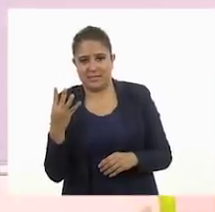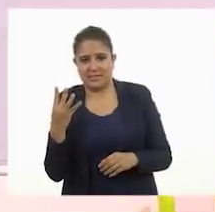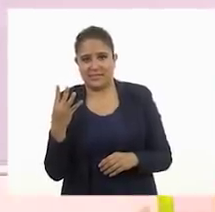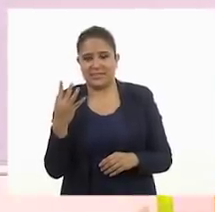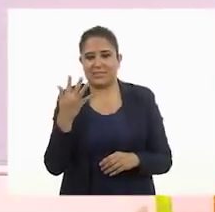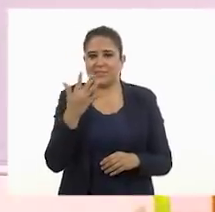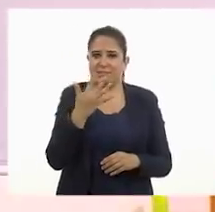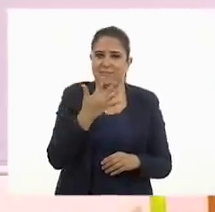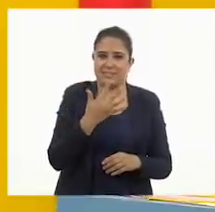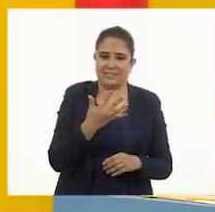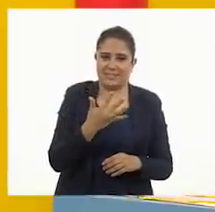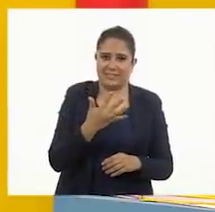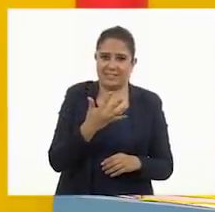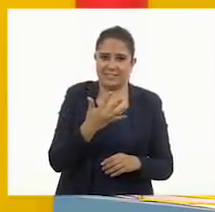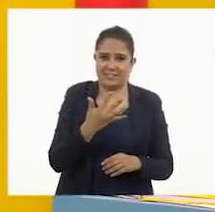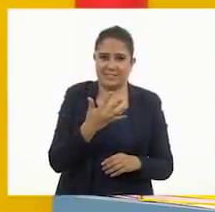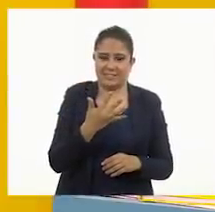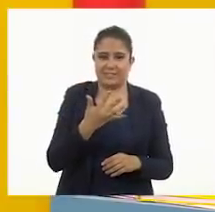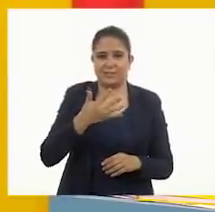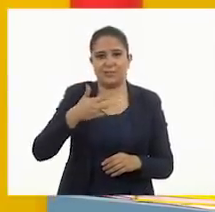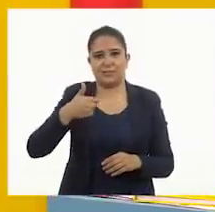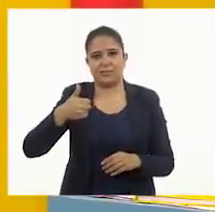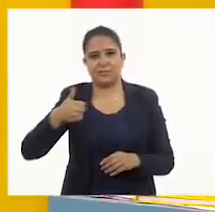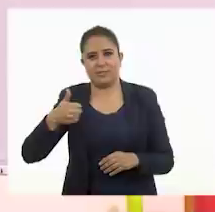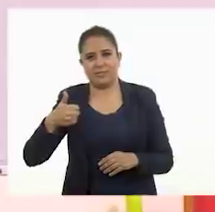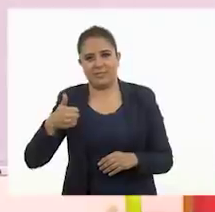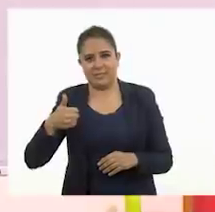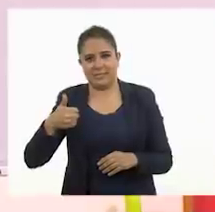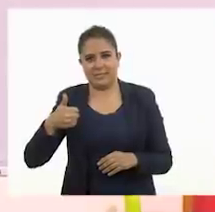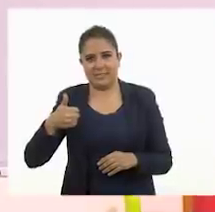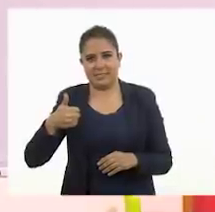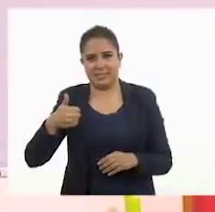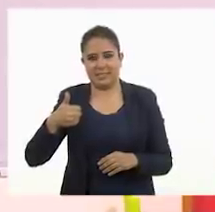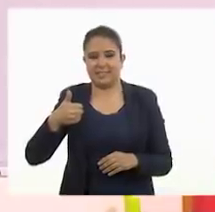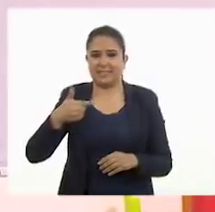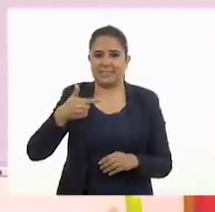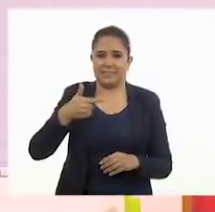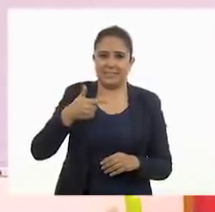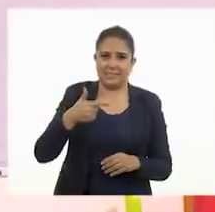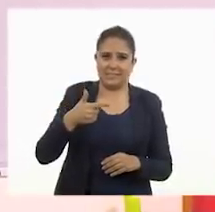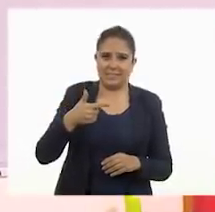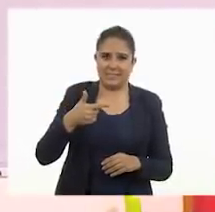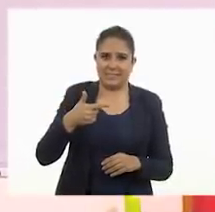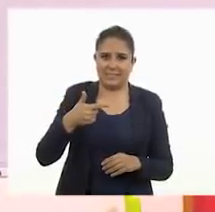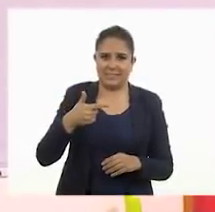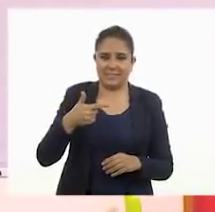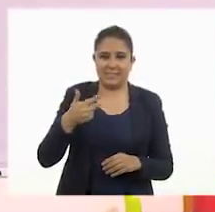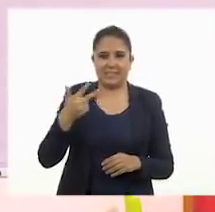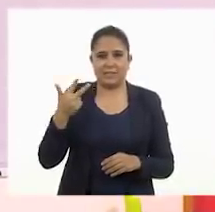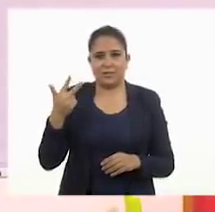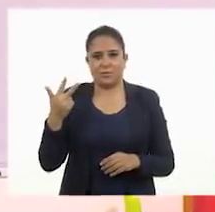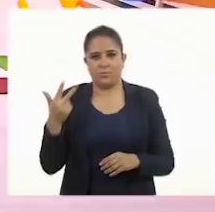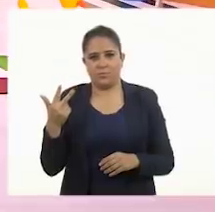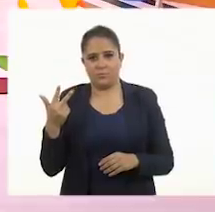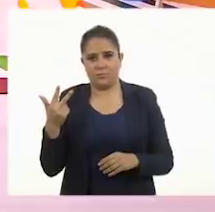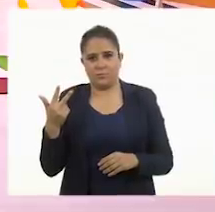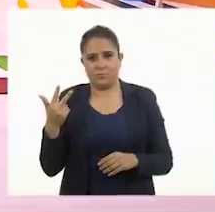cuatro, cinco, seis, siete,